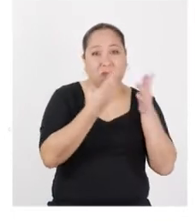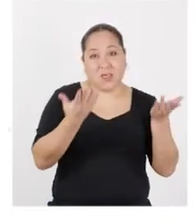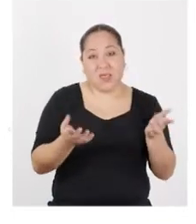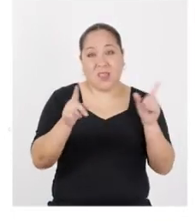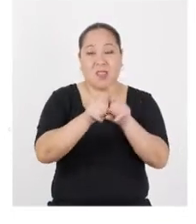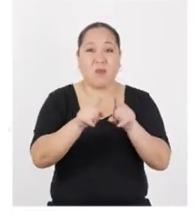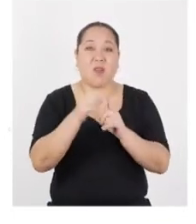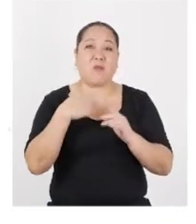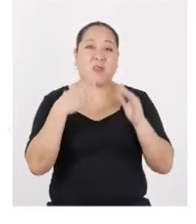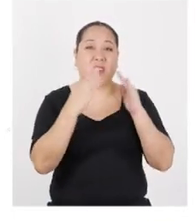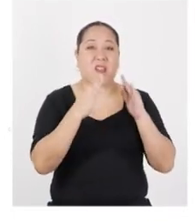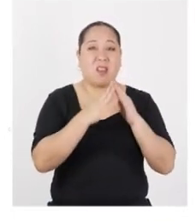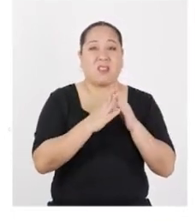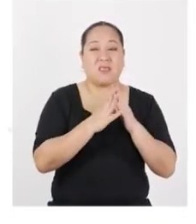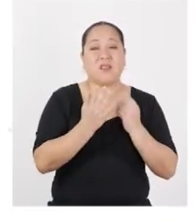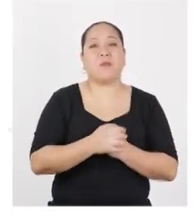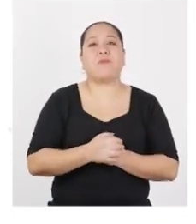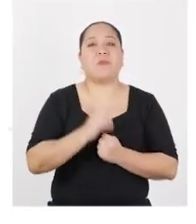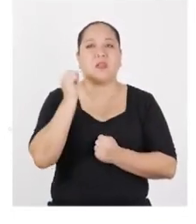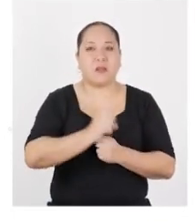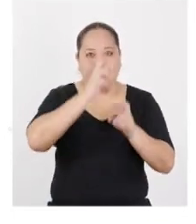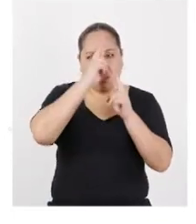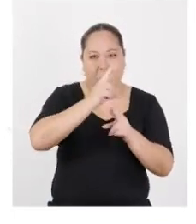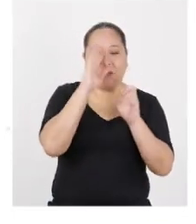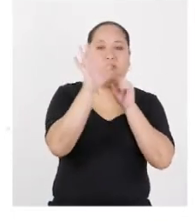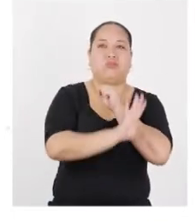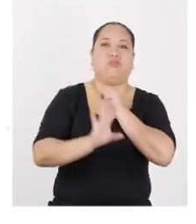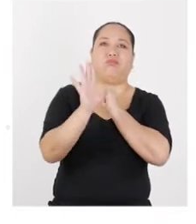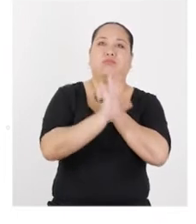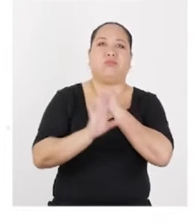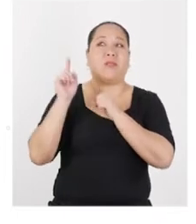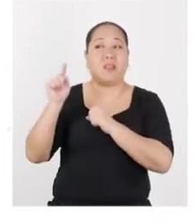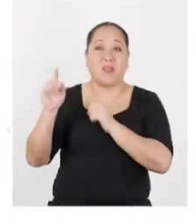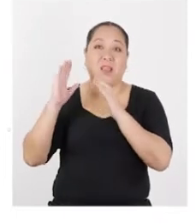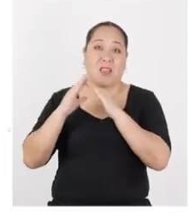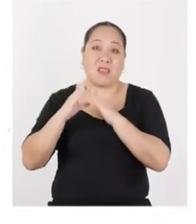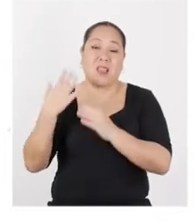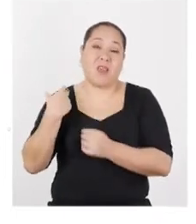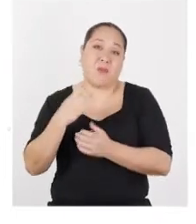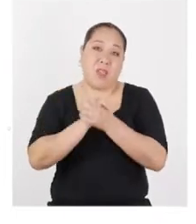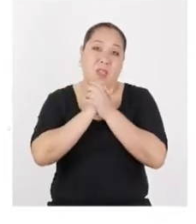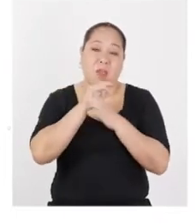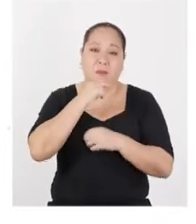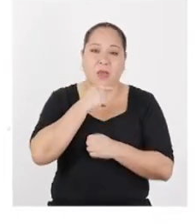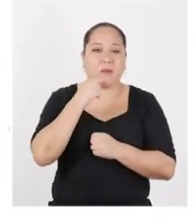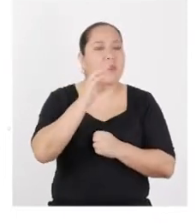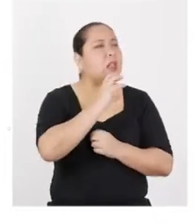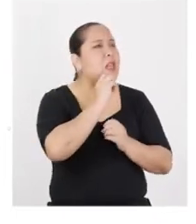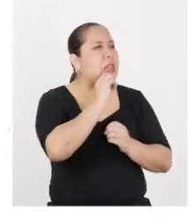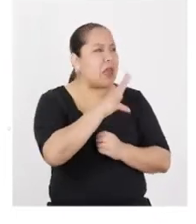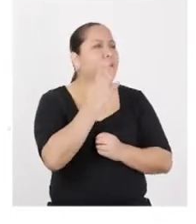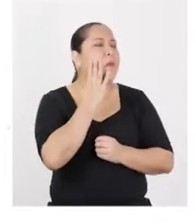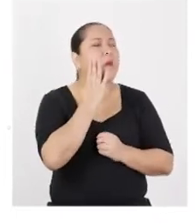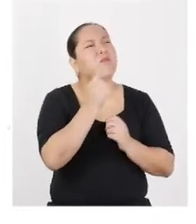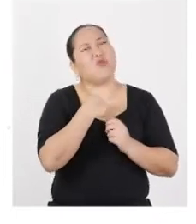además, porque en casa de mi amiga respetan todos los protocolos de seguridad. Hablé con mi mamá y le expliqué